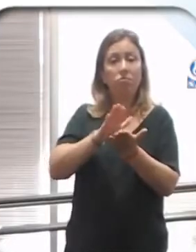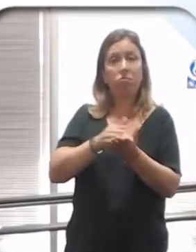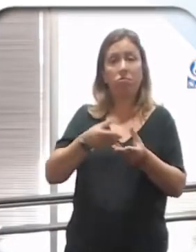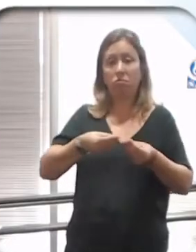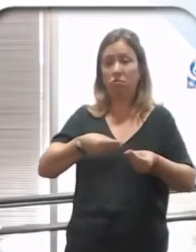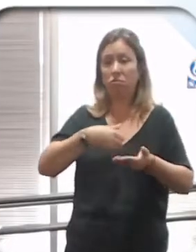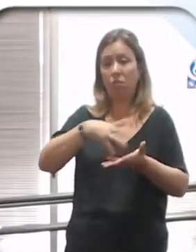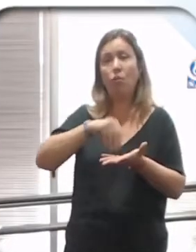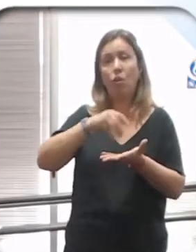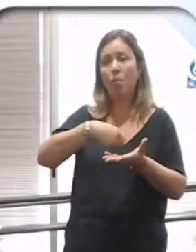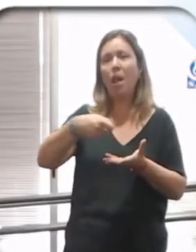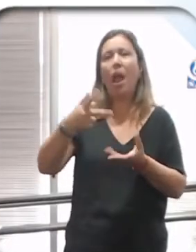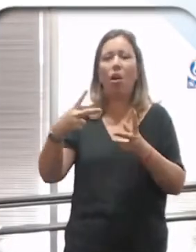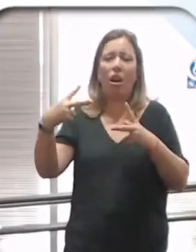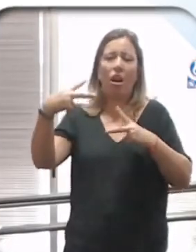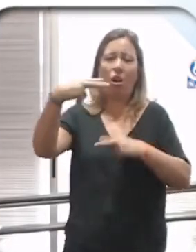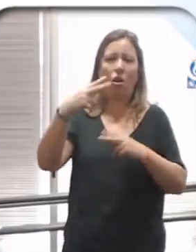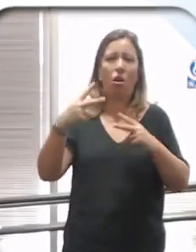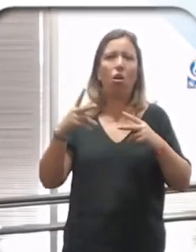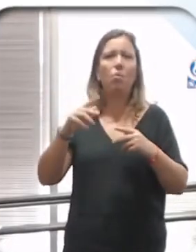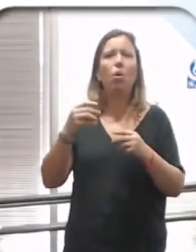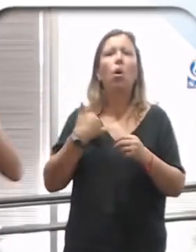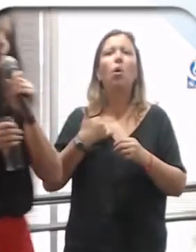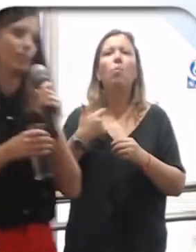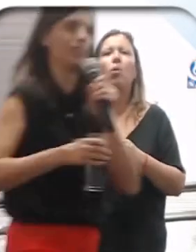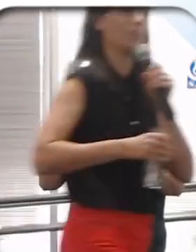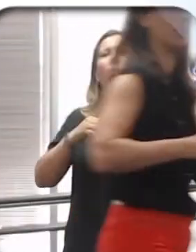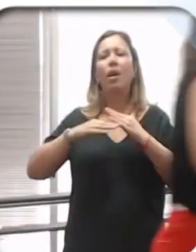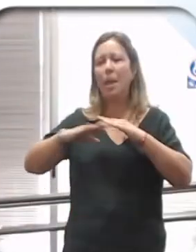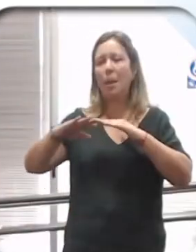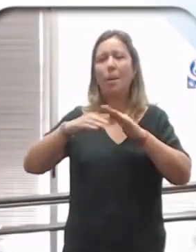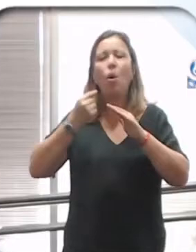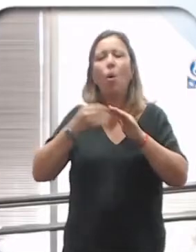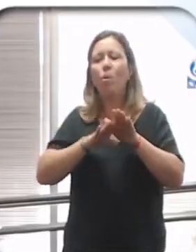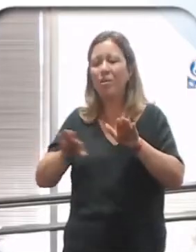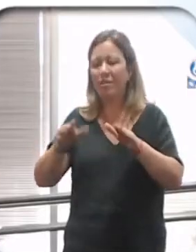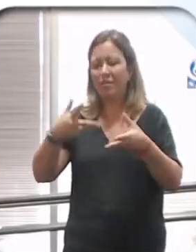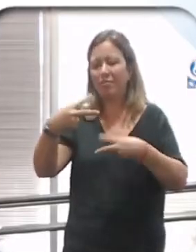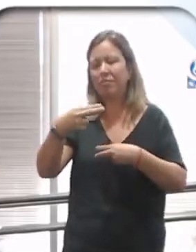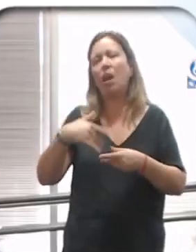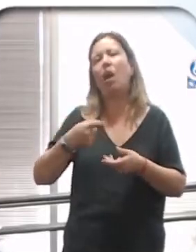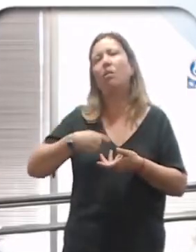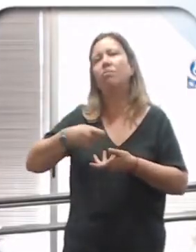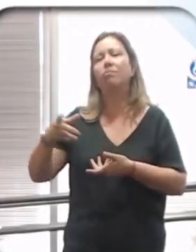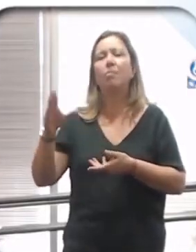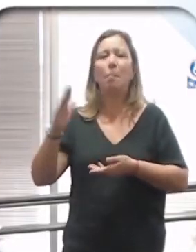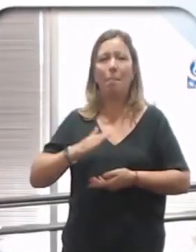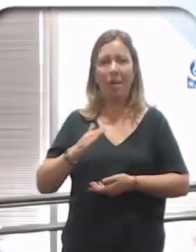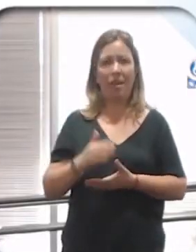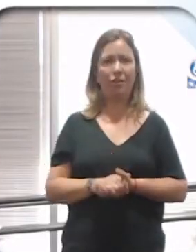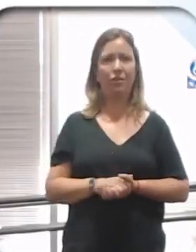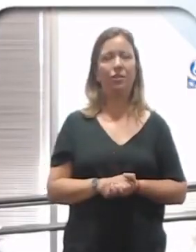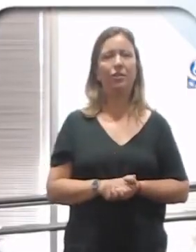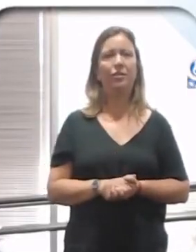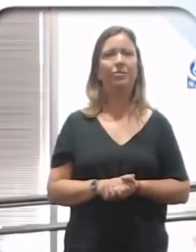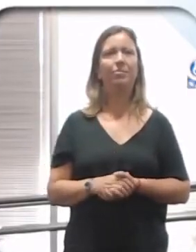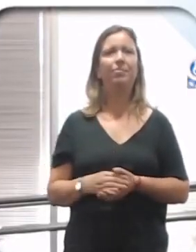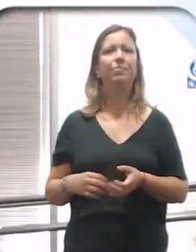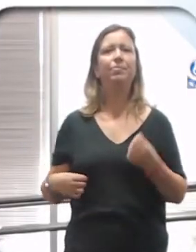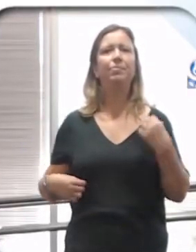Hay un recorte por el lado de imprimir. Ah, ¿viste? Me tenía que poner acá para YouTube, sí.